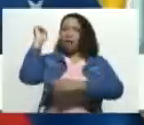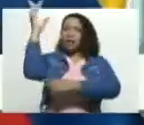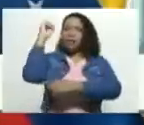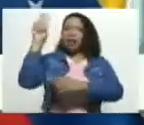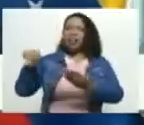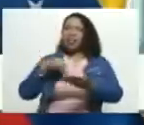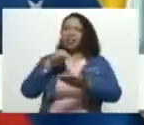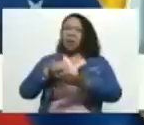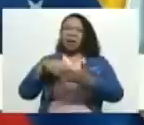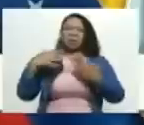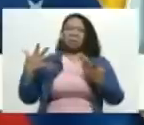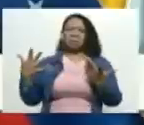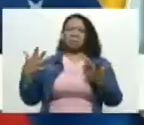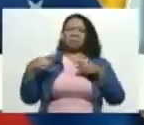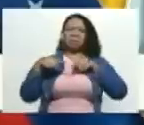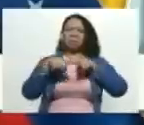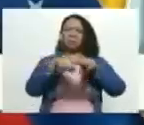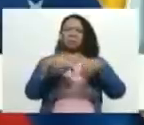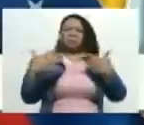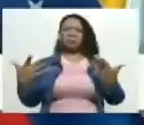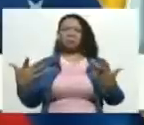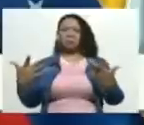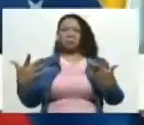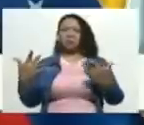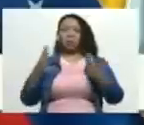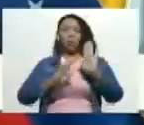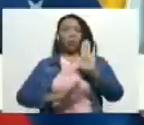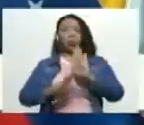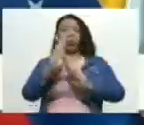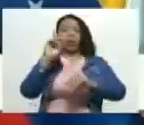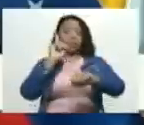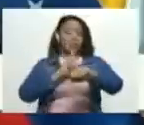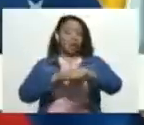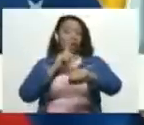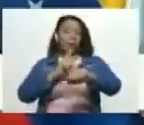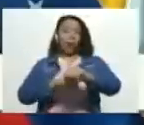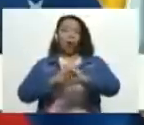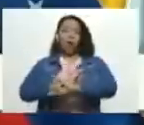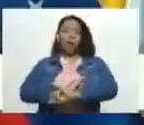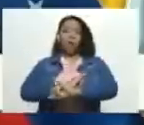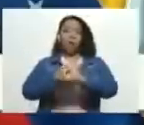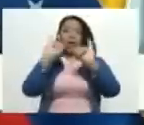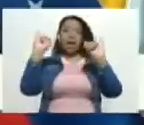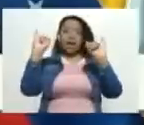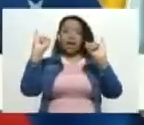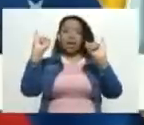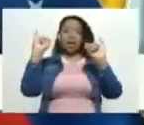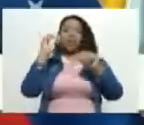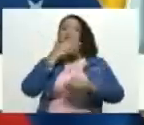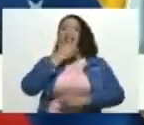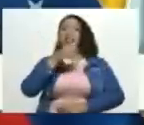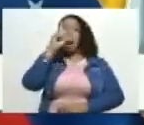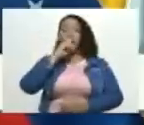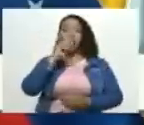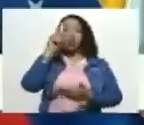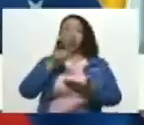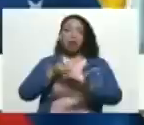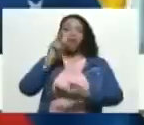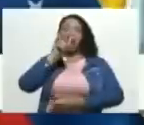Nacional, repito, que su periodo culminó en diciembre del año 2020.